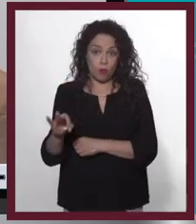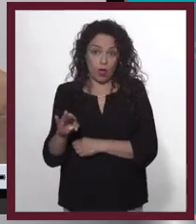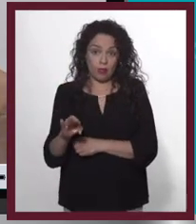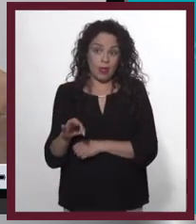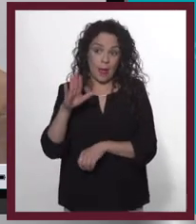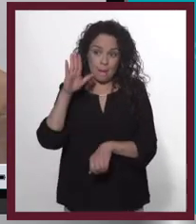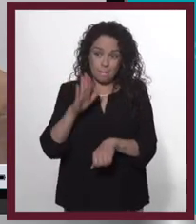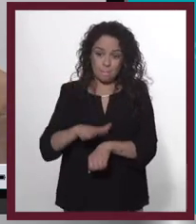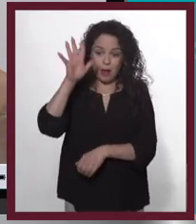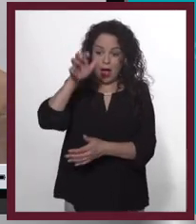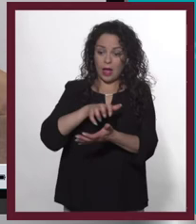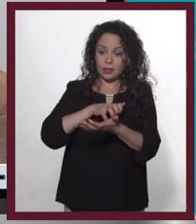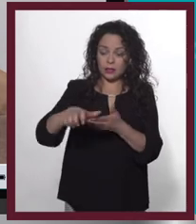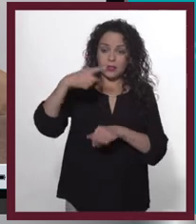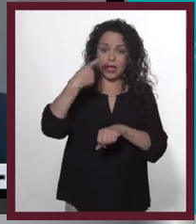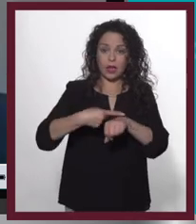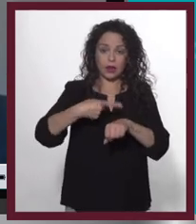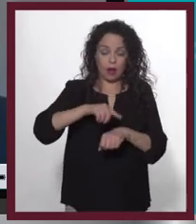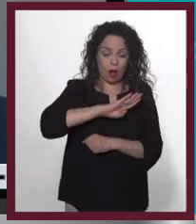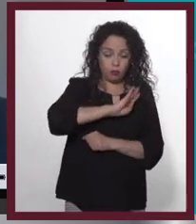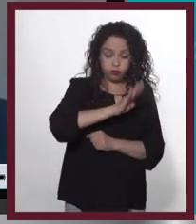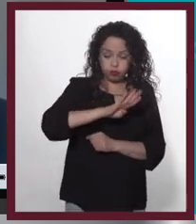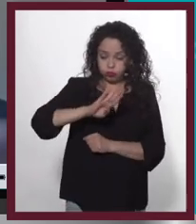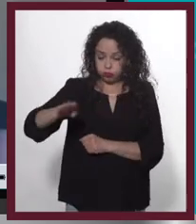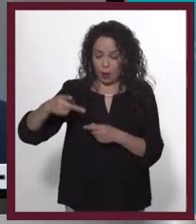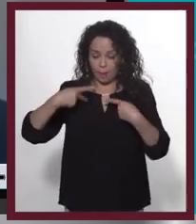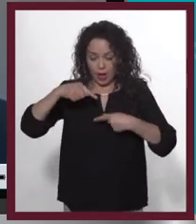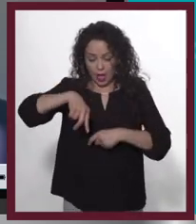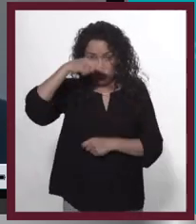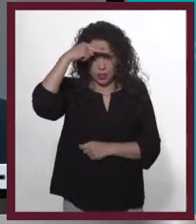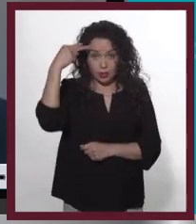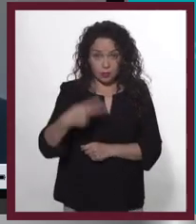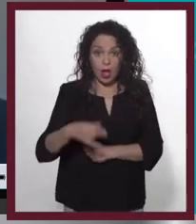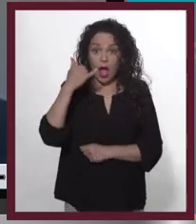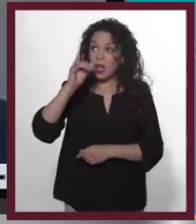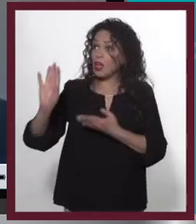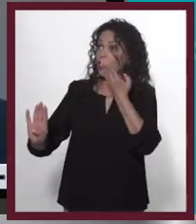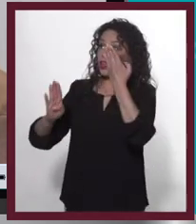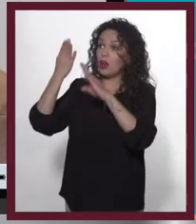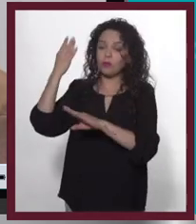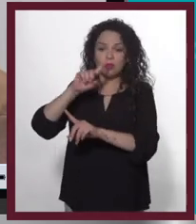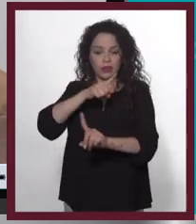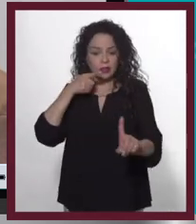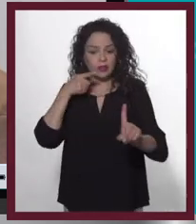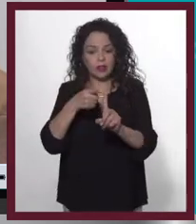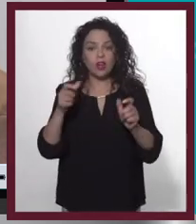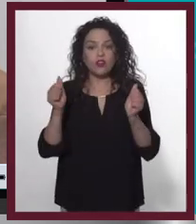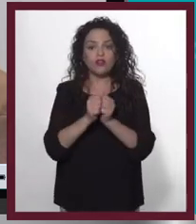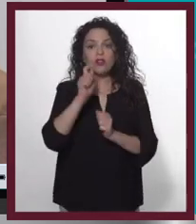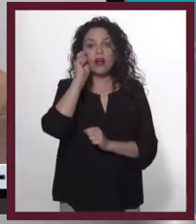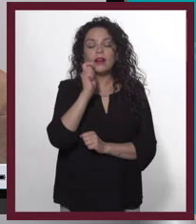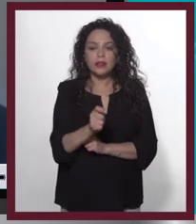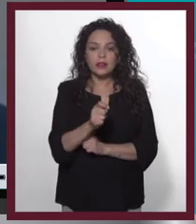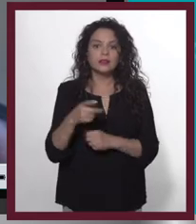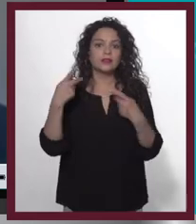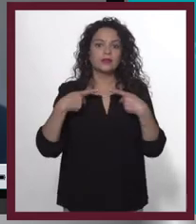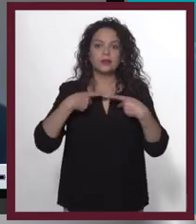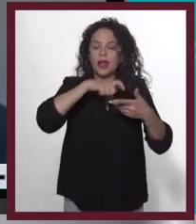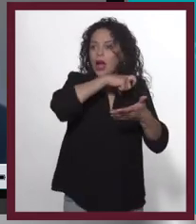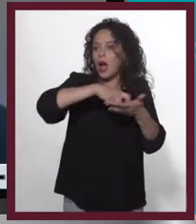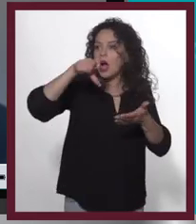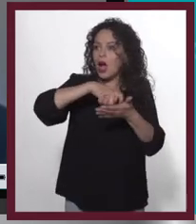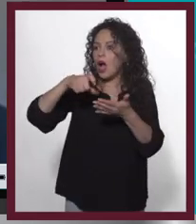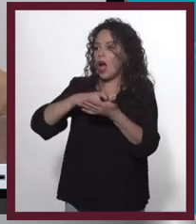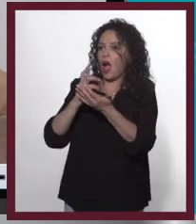La causa de más enfermedad y muerte en nuestro país y en gran parte del mundo tiene que ver con nuestro estilo de